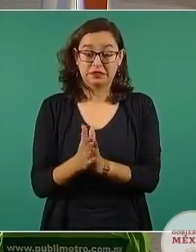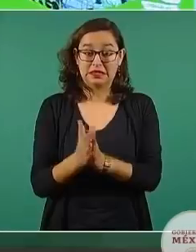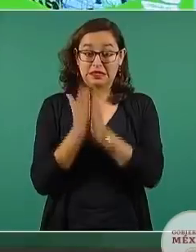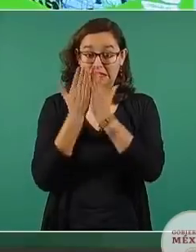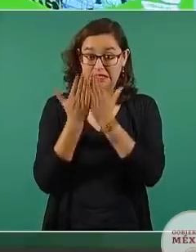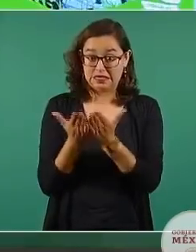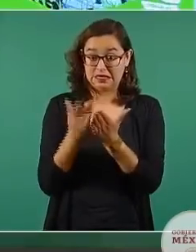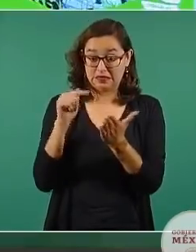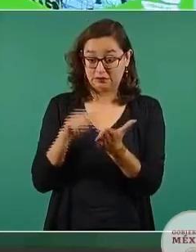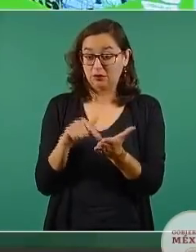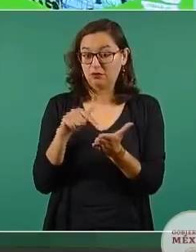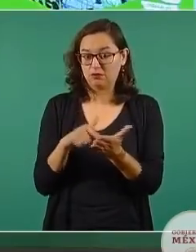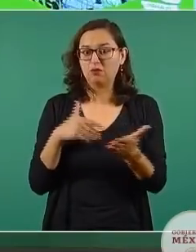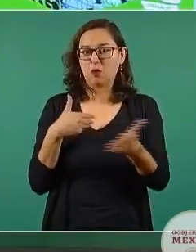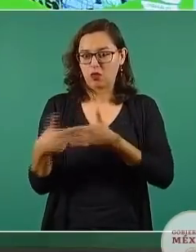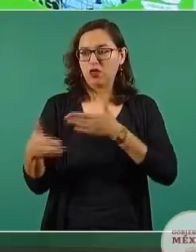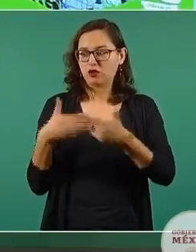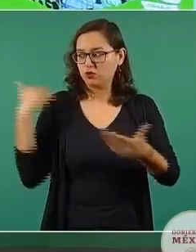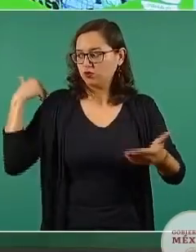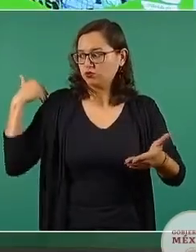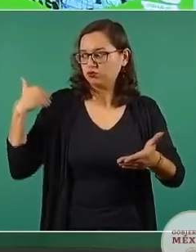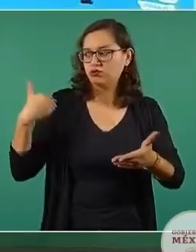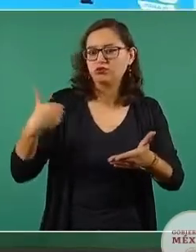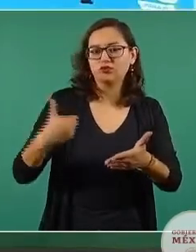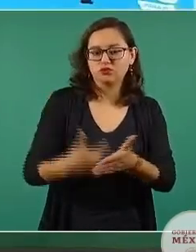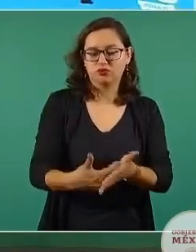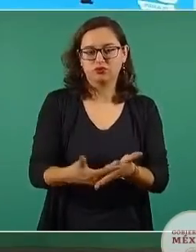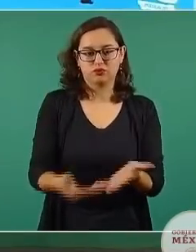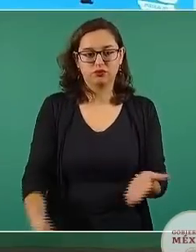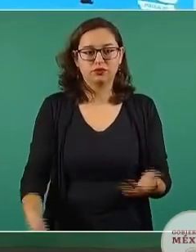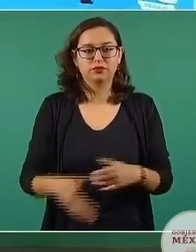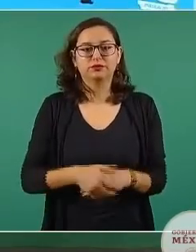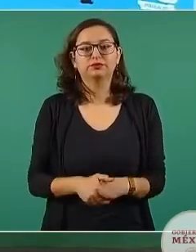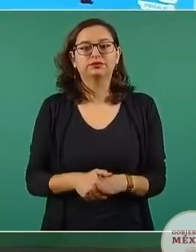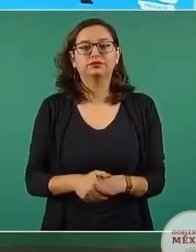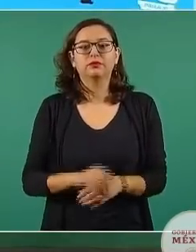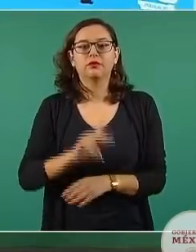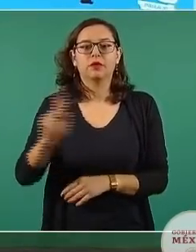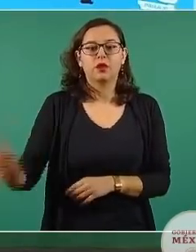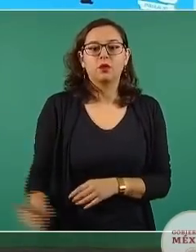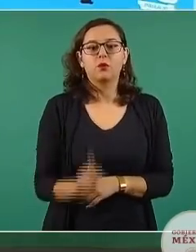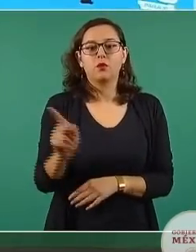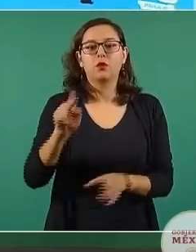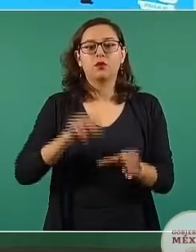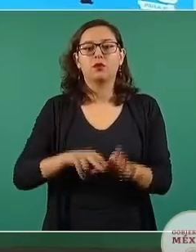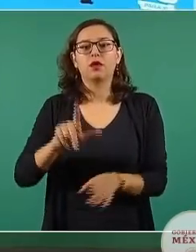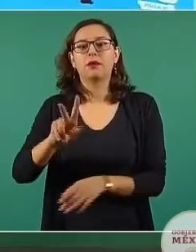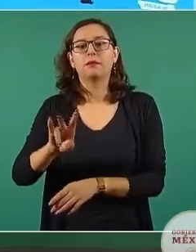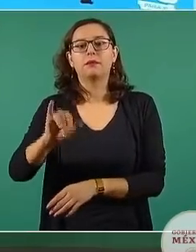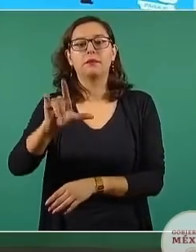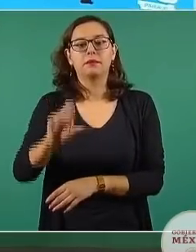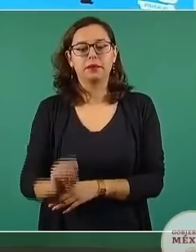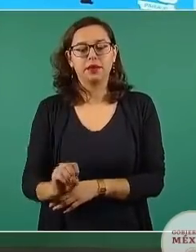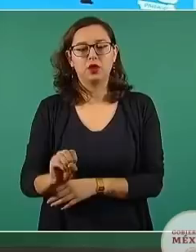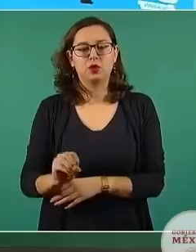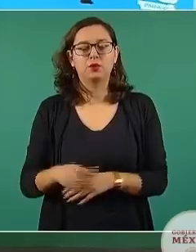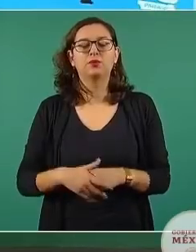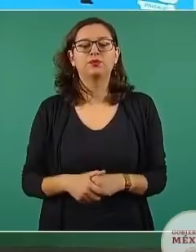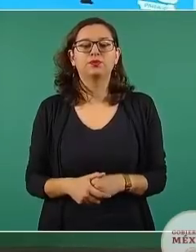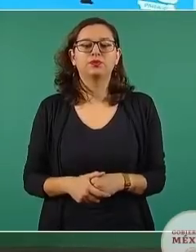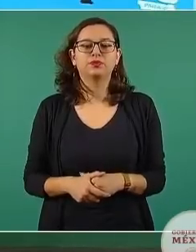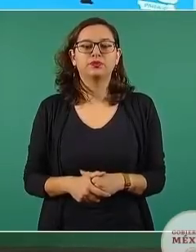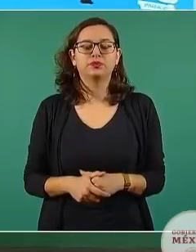libro que se acerca a nuestros días. Pueblo en Vilo de Luis González, el